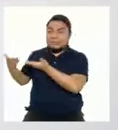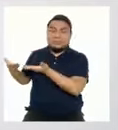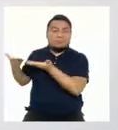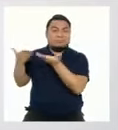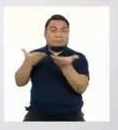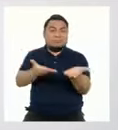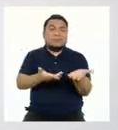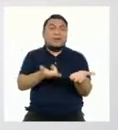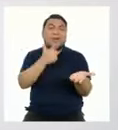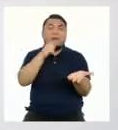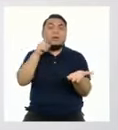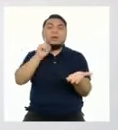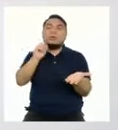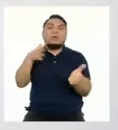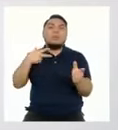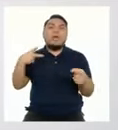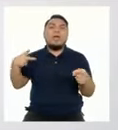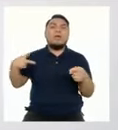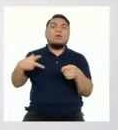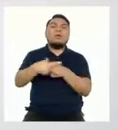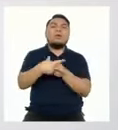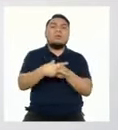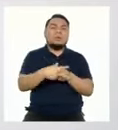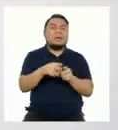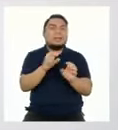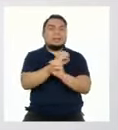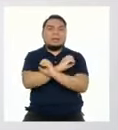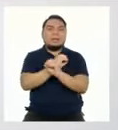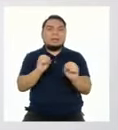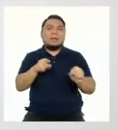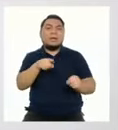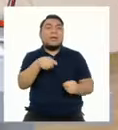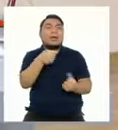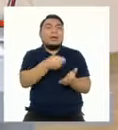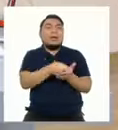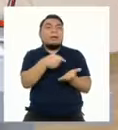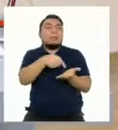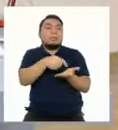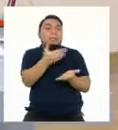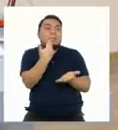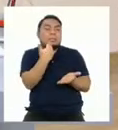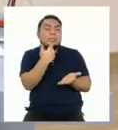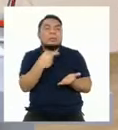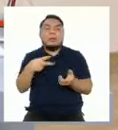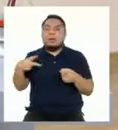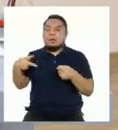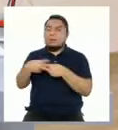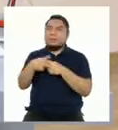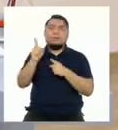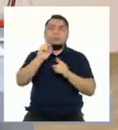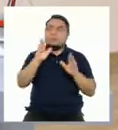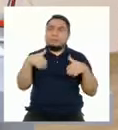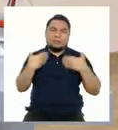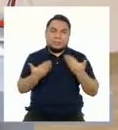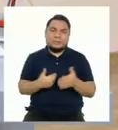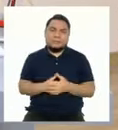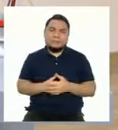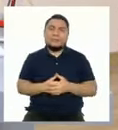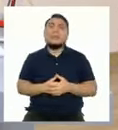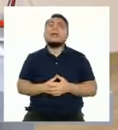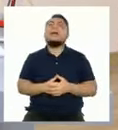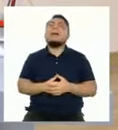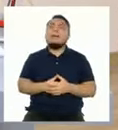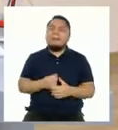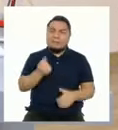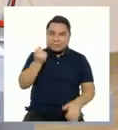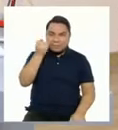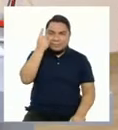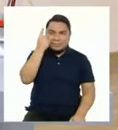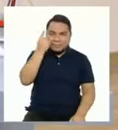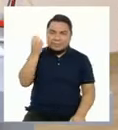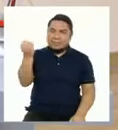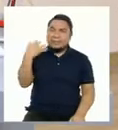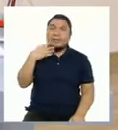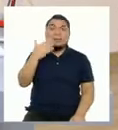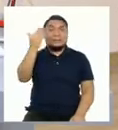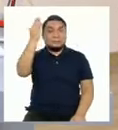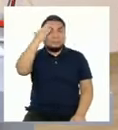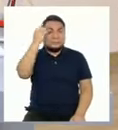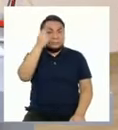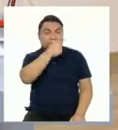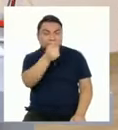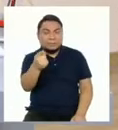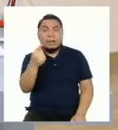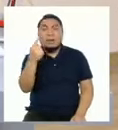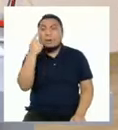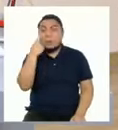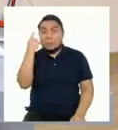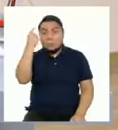puede realizar el corte del servicio por falta de pago. Buen dato profesor Iván. Ya saben amigos y amigas